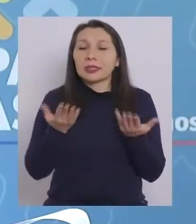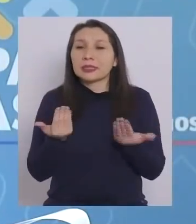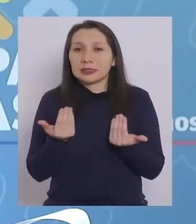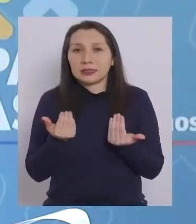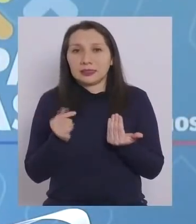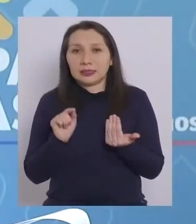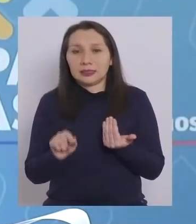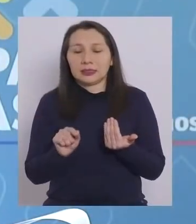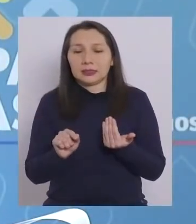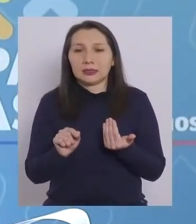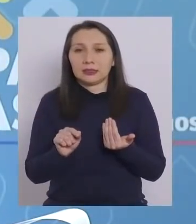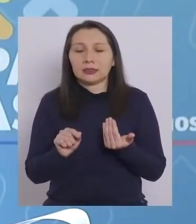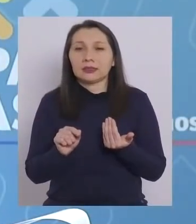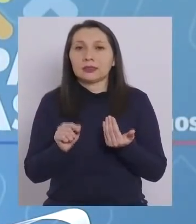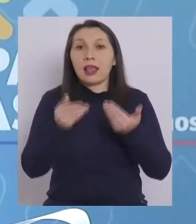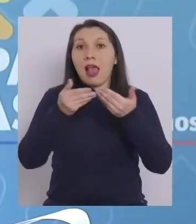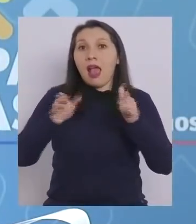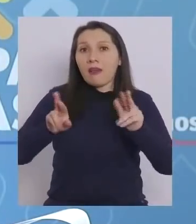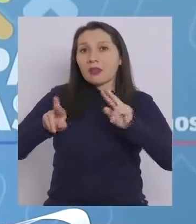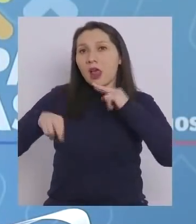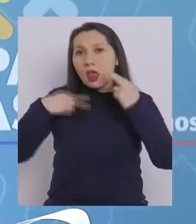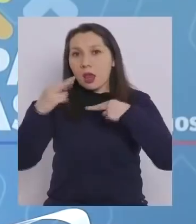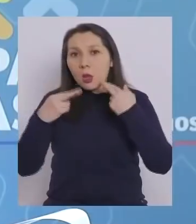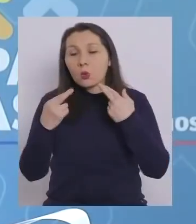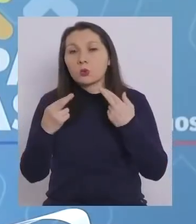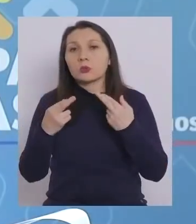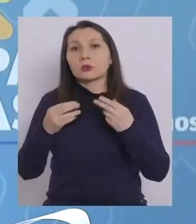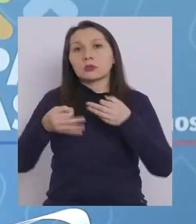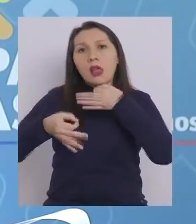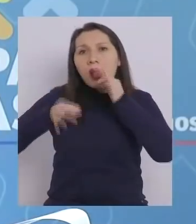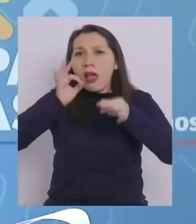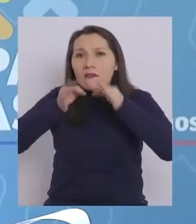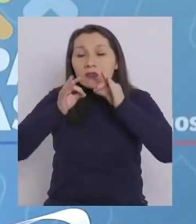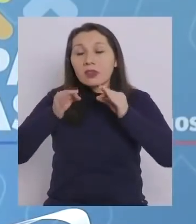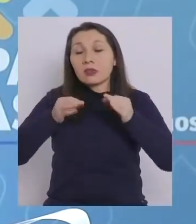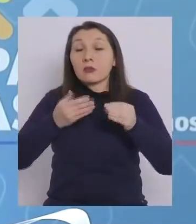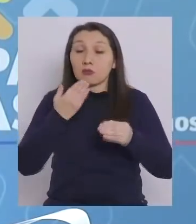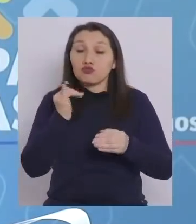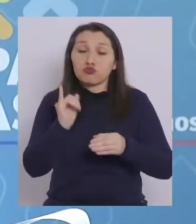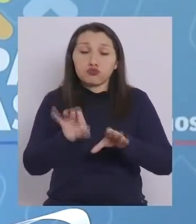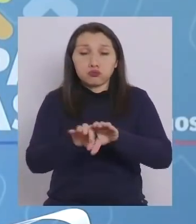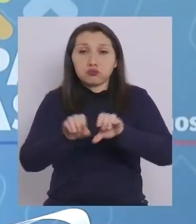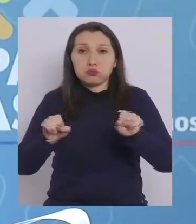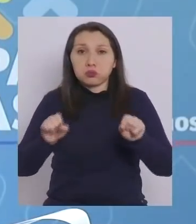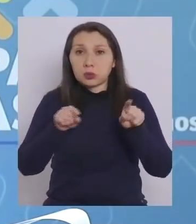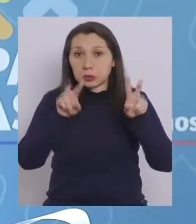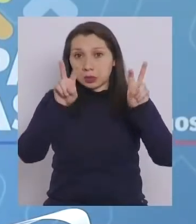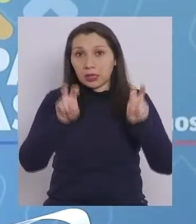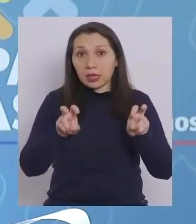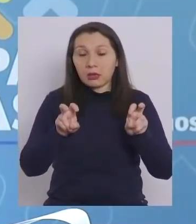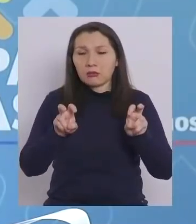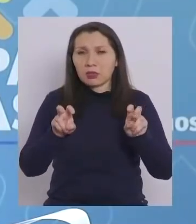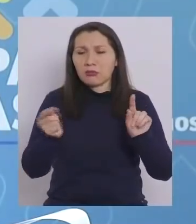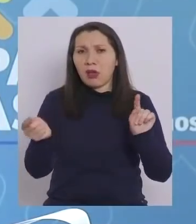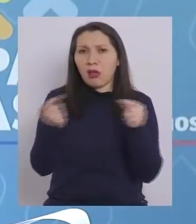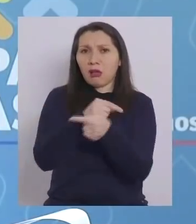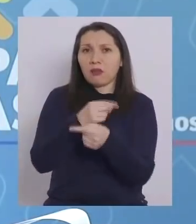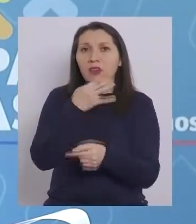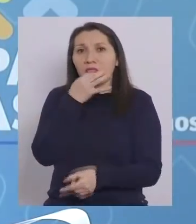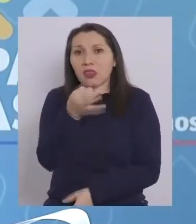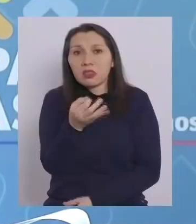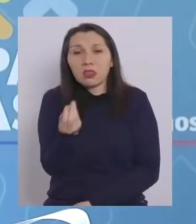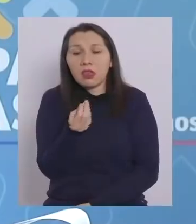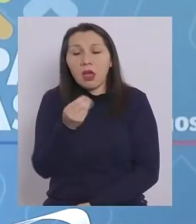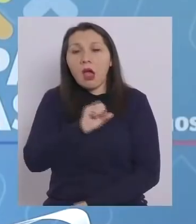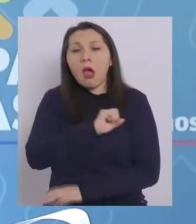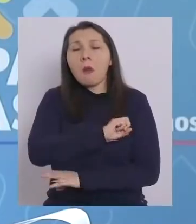de abrir los restaurantes y las cafeterías y nosotros estamos de acuerdo en eso. Y se da como contra argumento el hecho